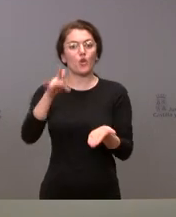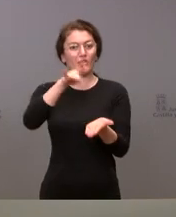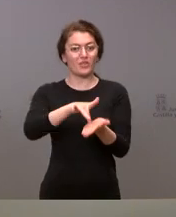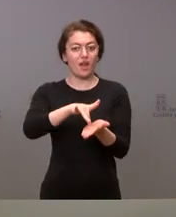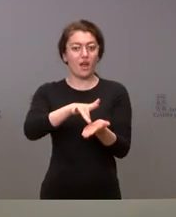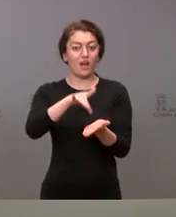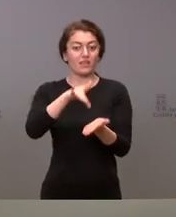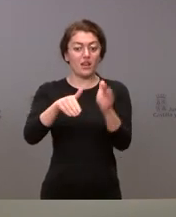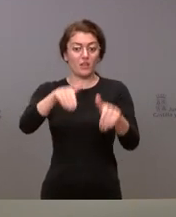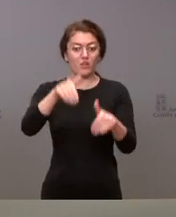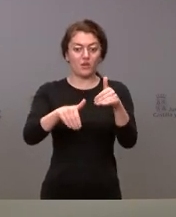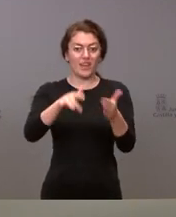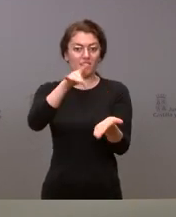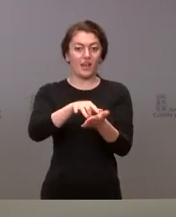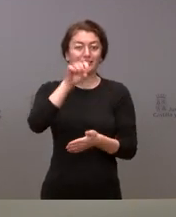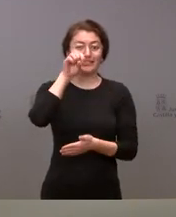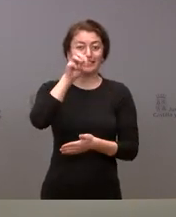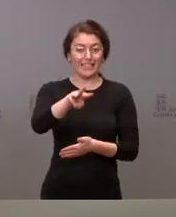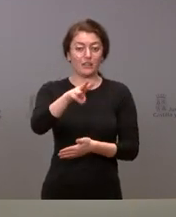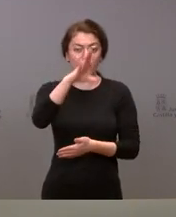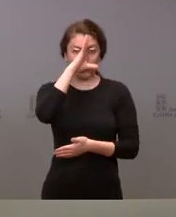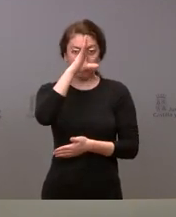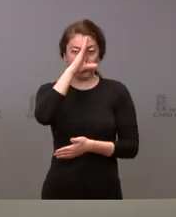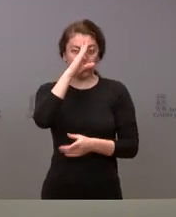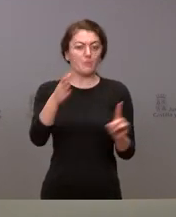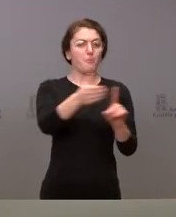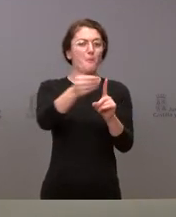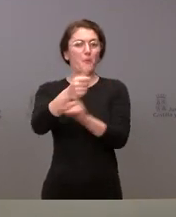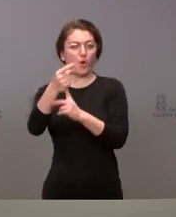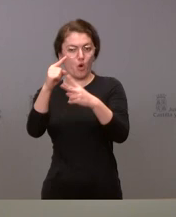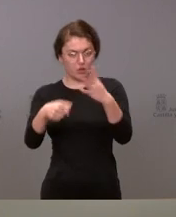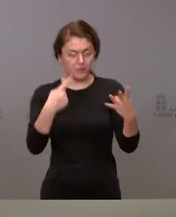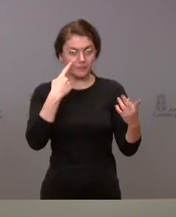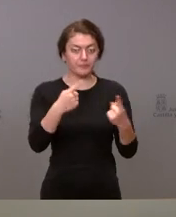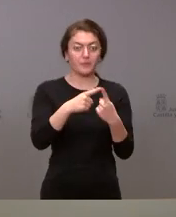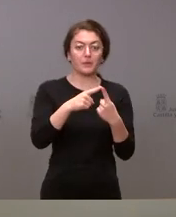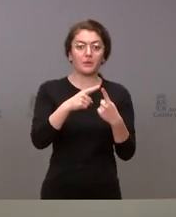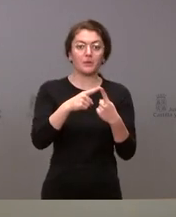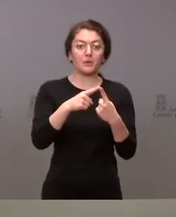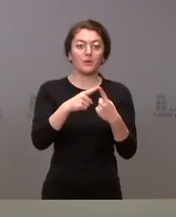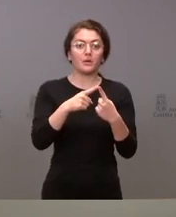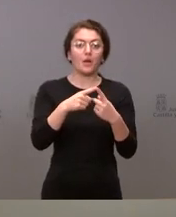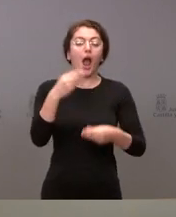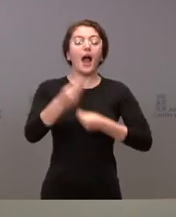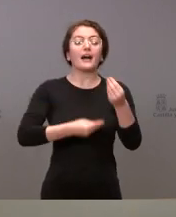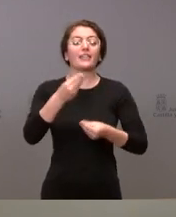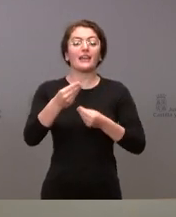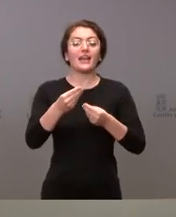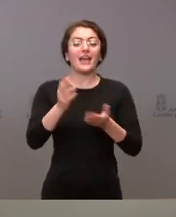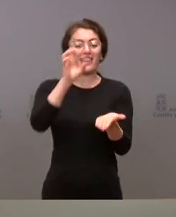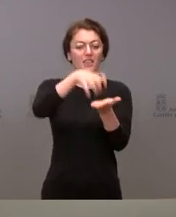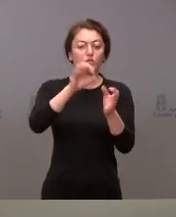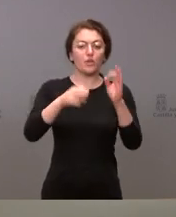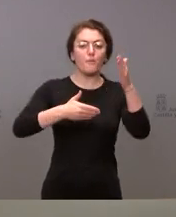próximo 13 de febrero tiene varios hitos. En primer lugar, va a existir un centro de procesamiento de datos que